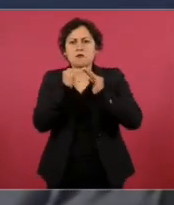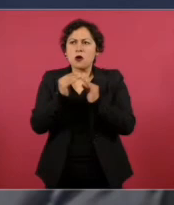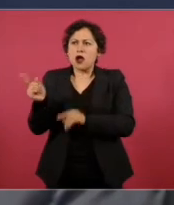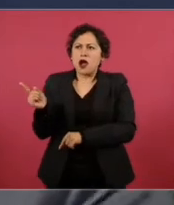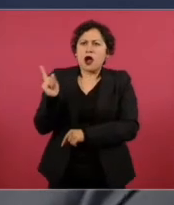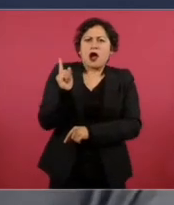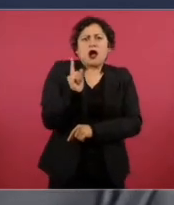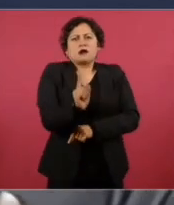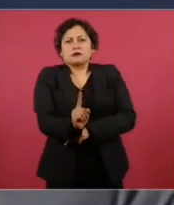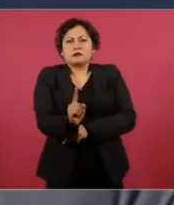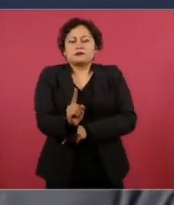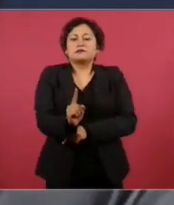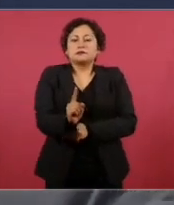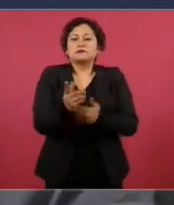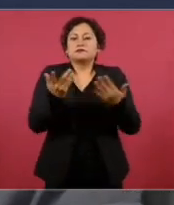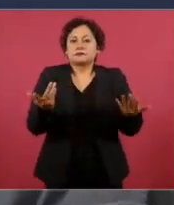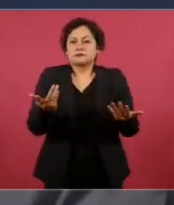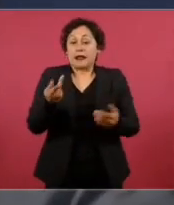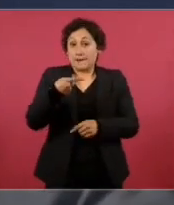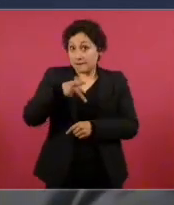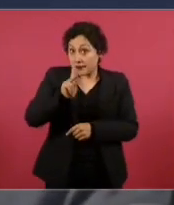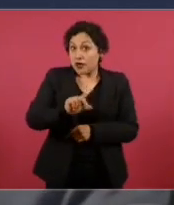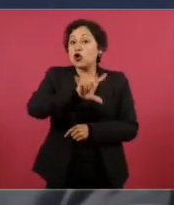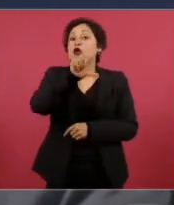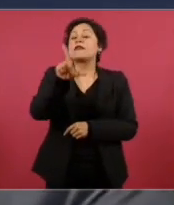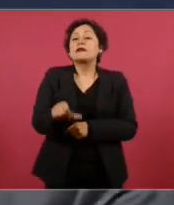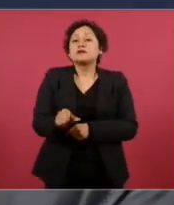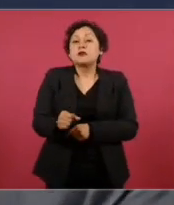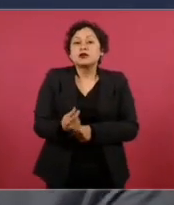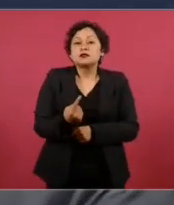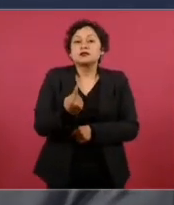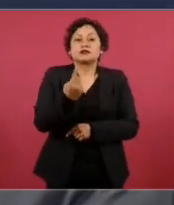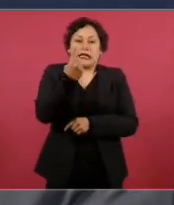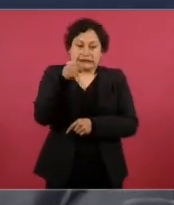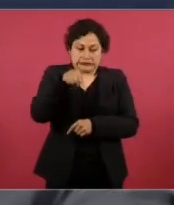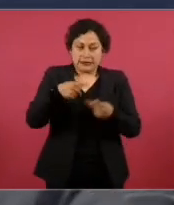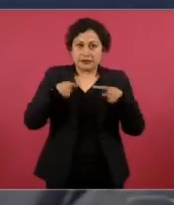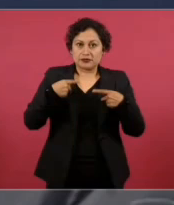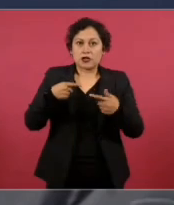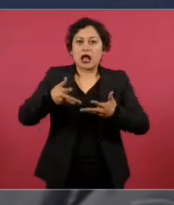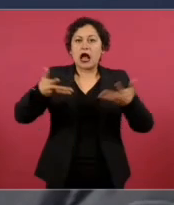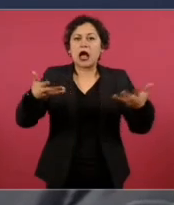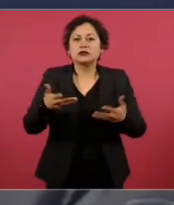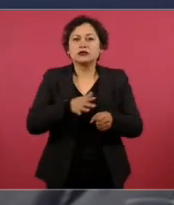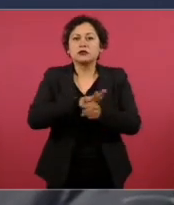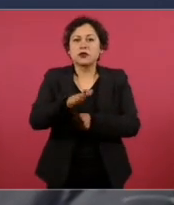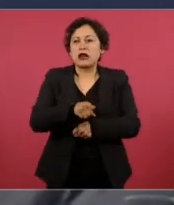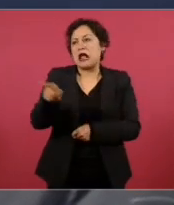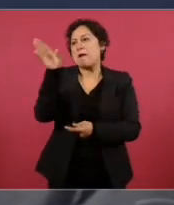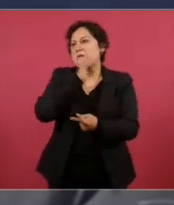hace o de las cosas más representativas, más significativas en el terreno político es descalificar a la mala,